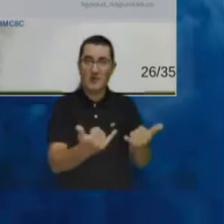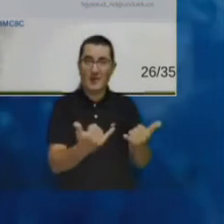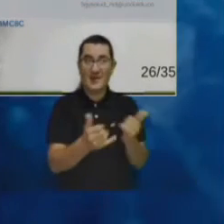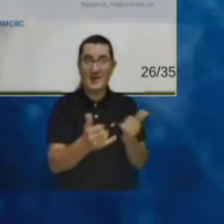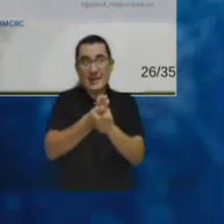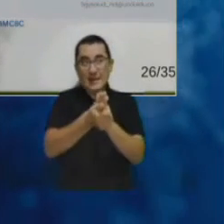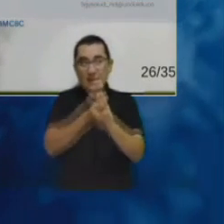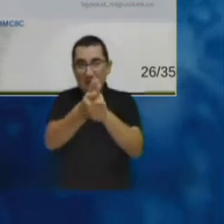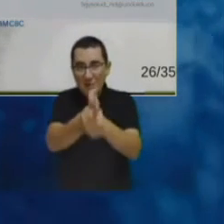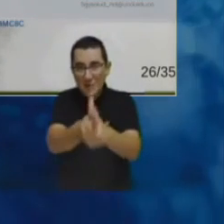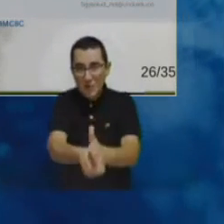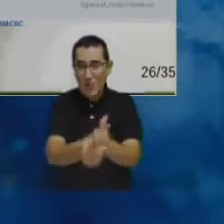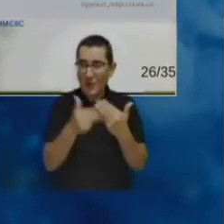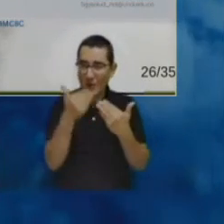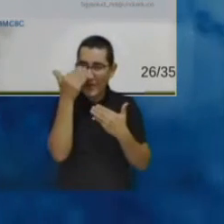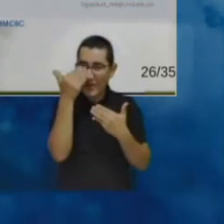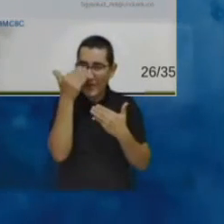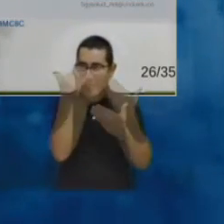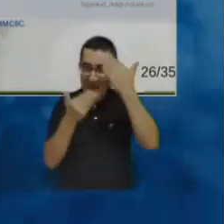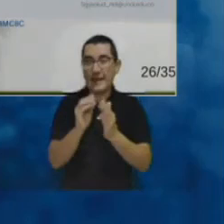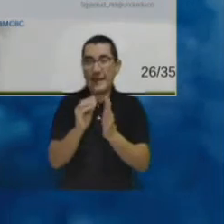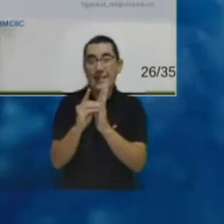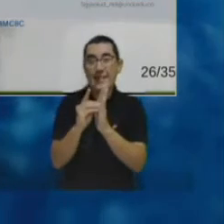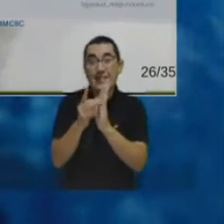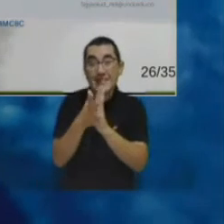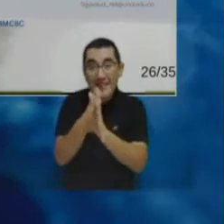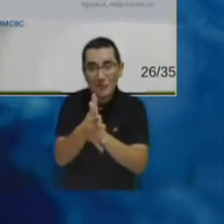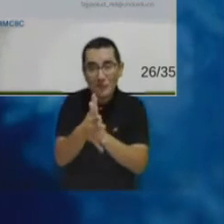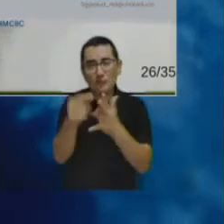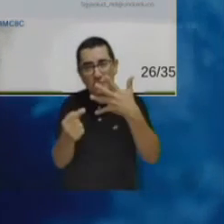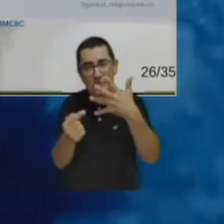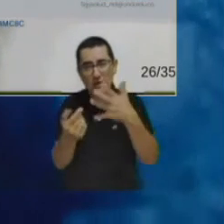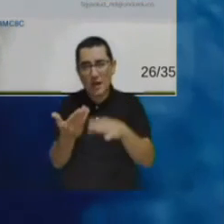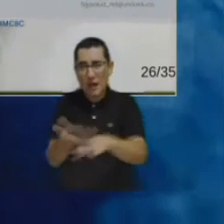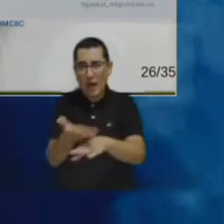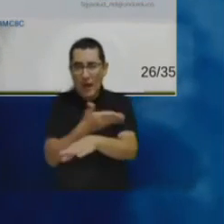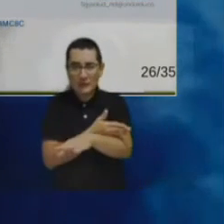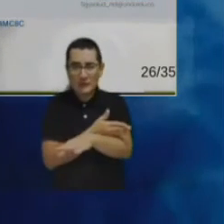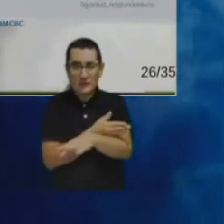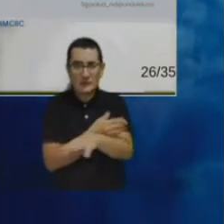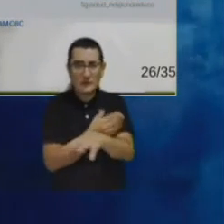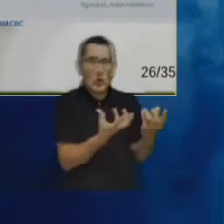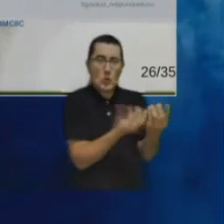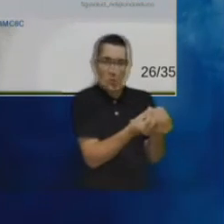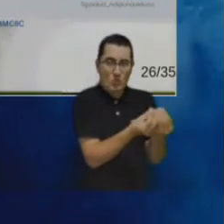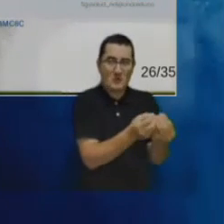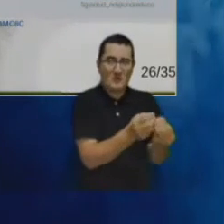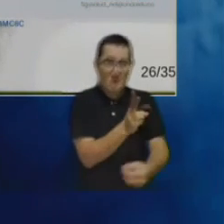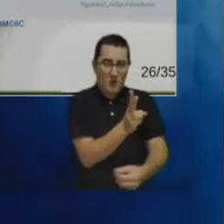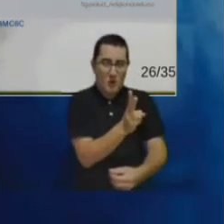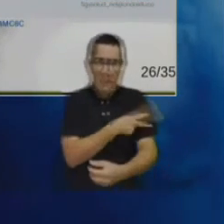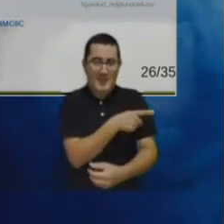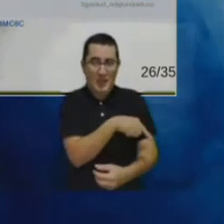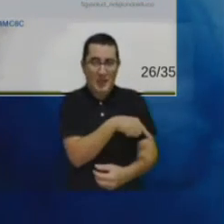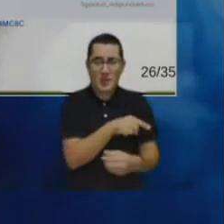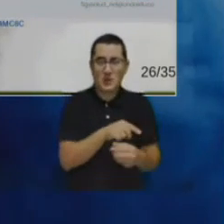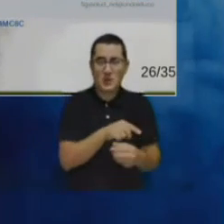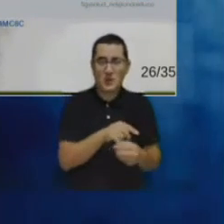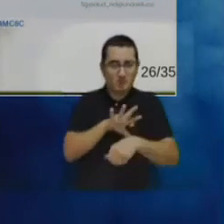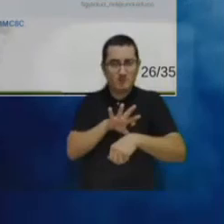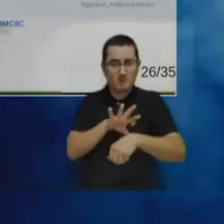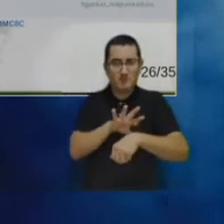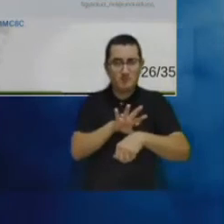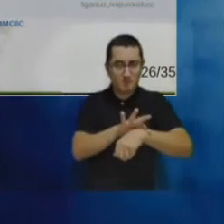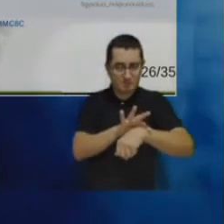análisis de recopilación de datos fue sometida al aval de un comité de ética este es el comité de medicina de la universidad nacional de colombia y